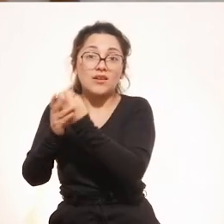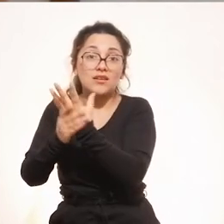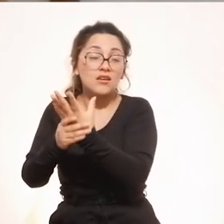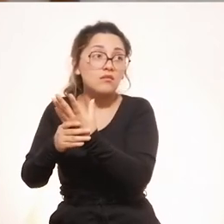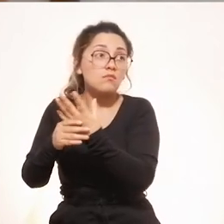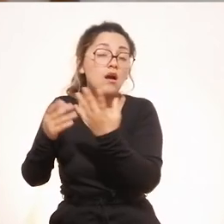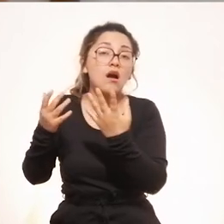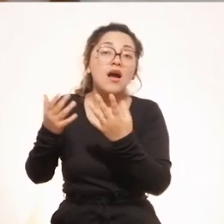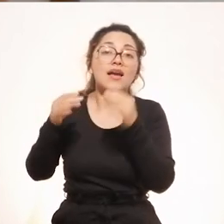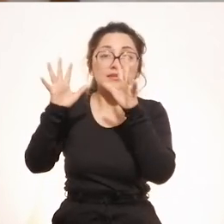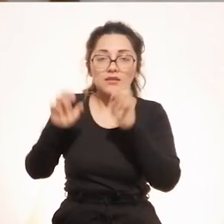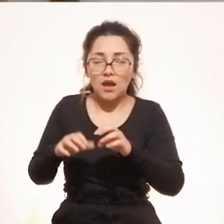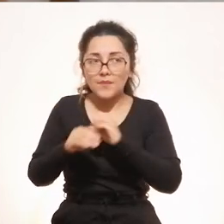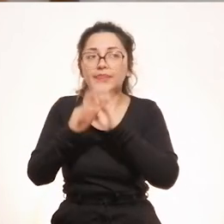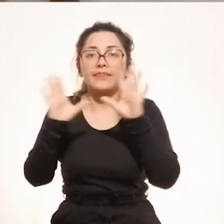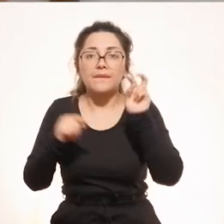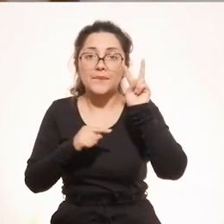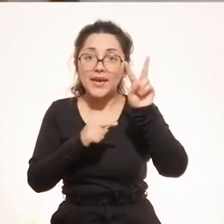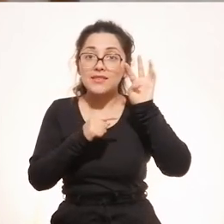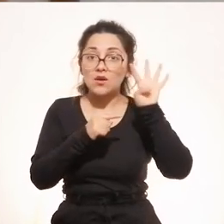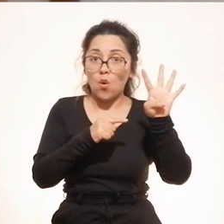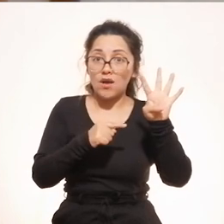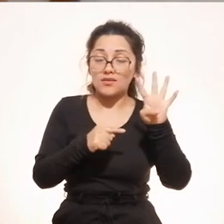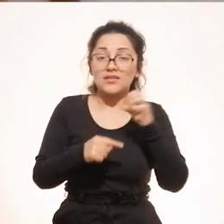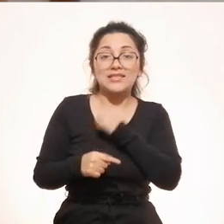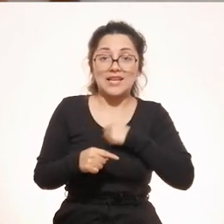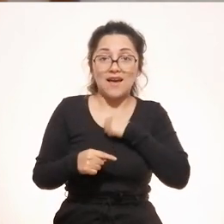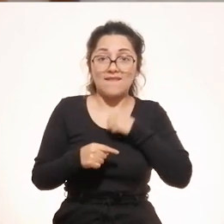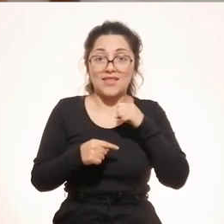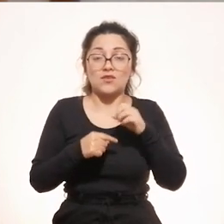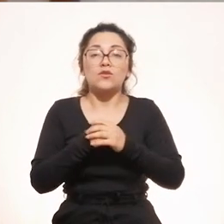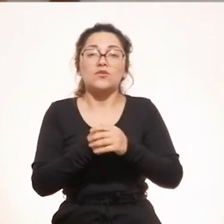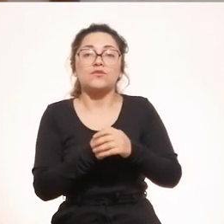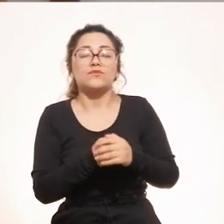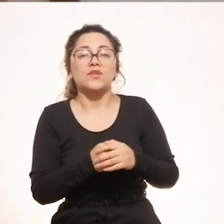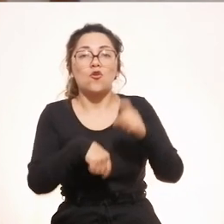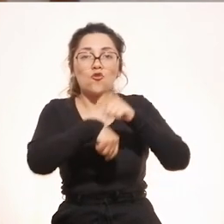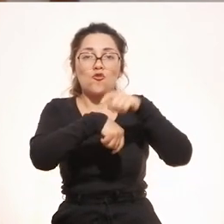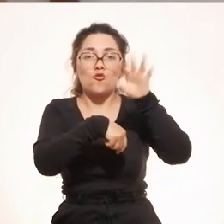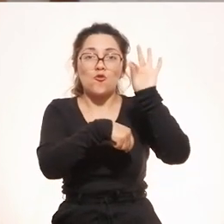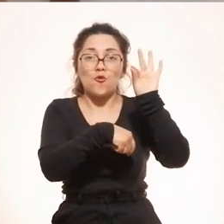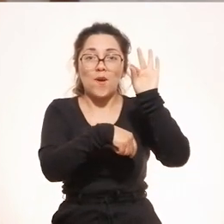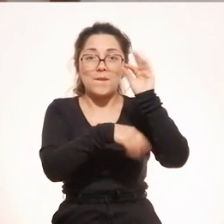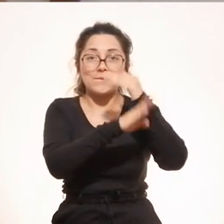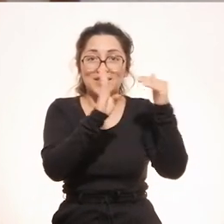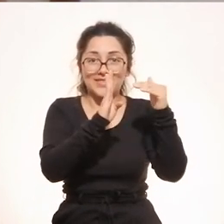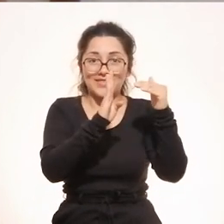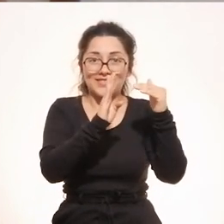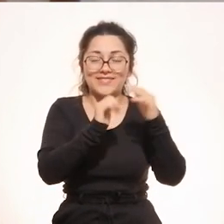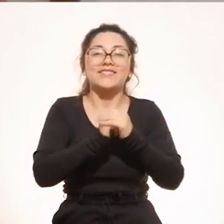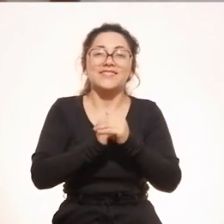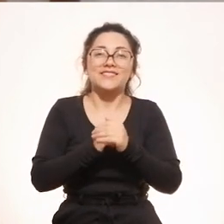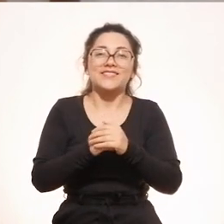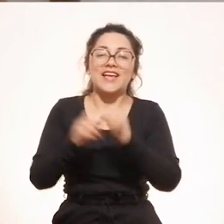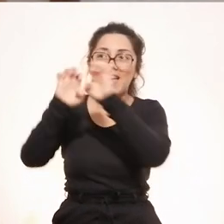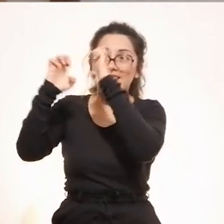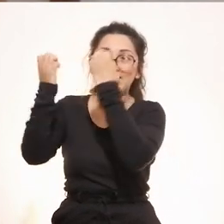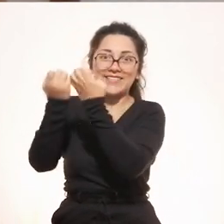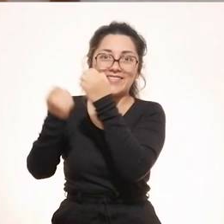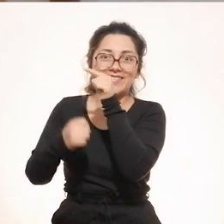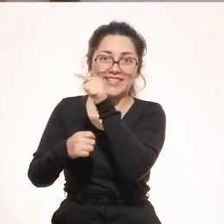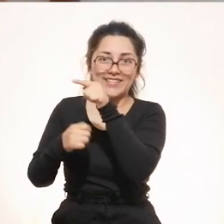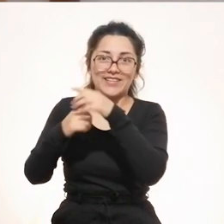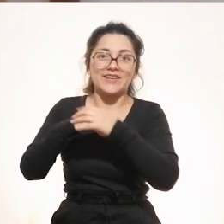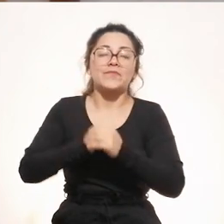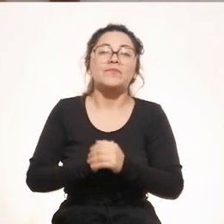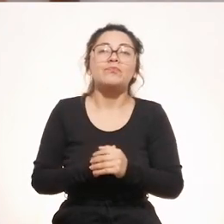Arequipa, el examen se desarrollará el día 24, sábado 24 de abril, a las 9 y 30 de